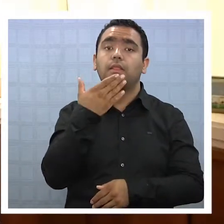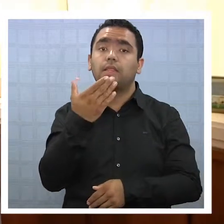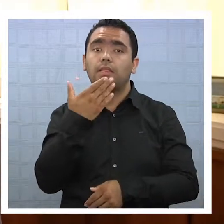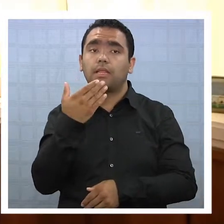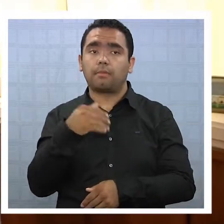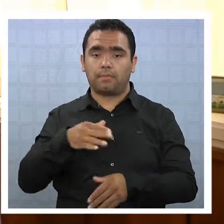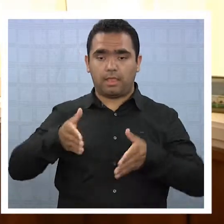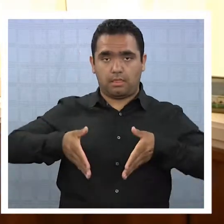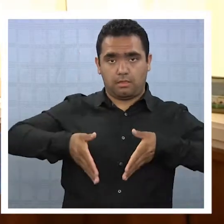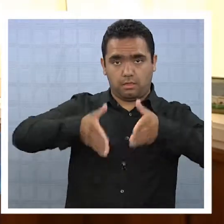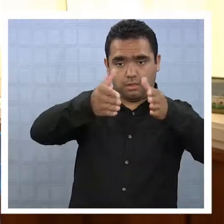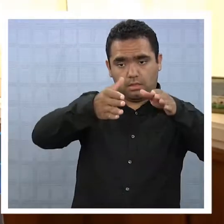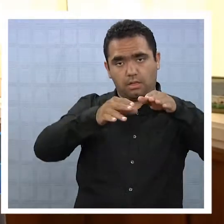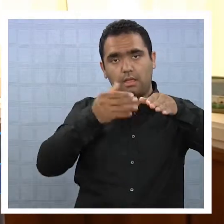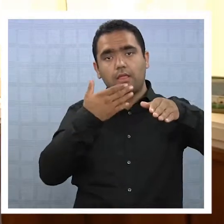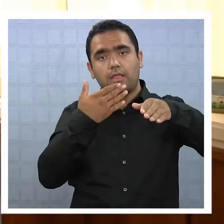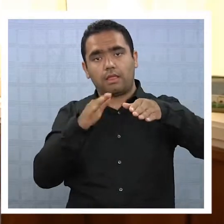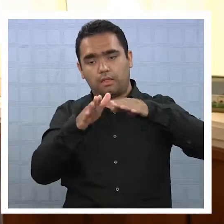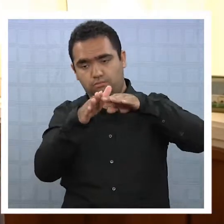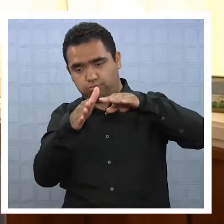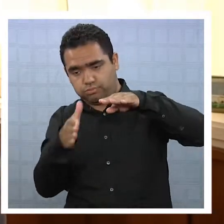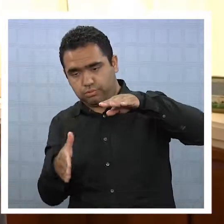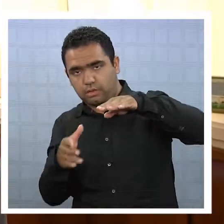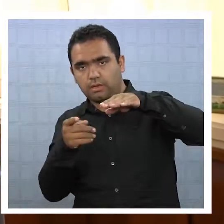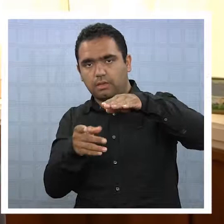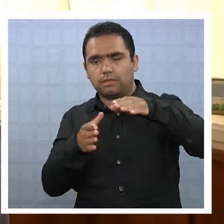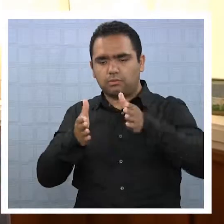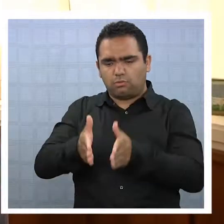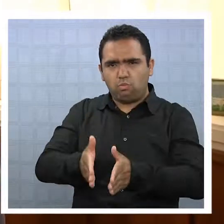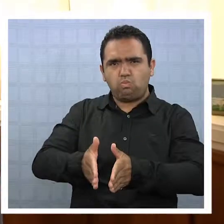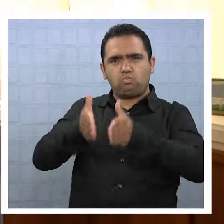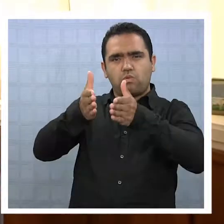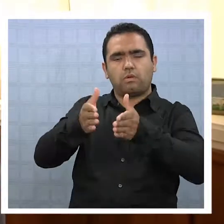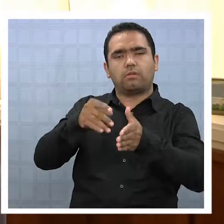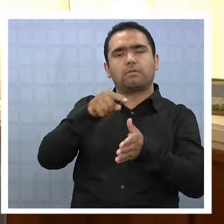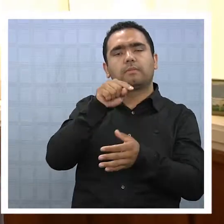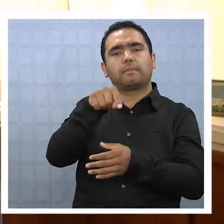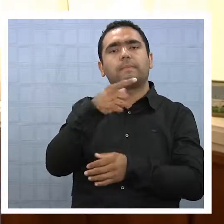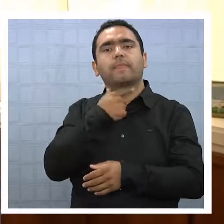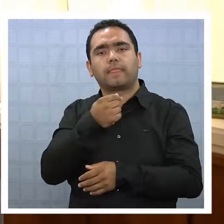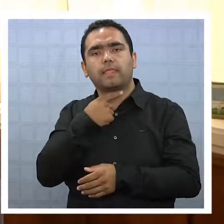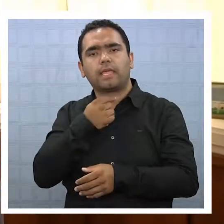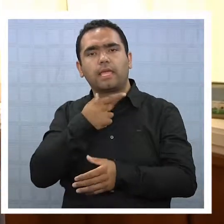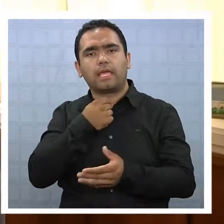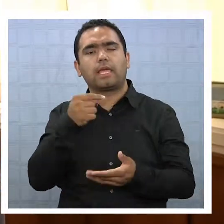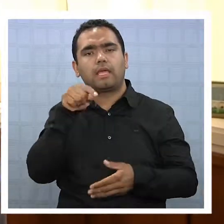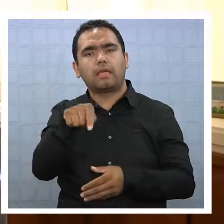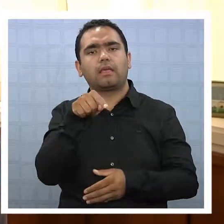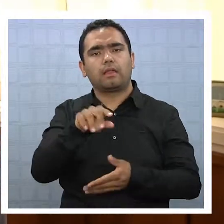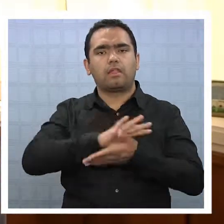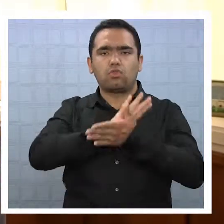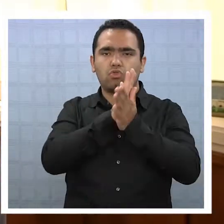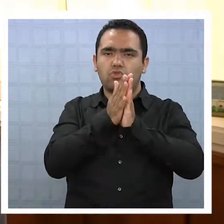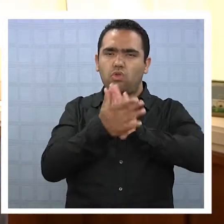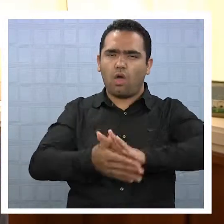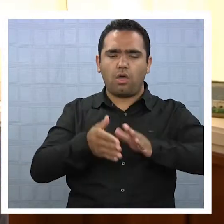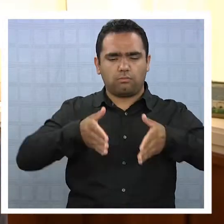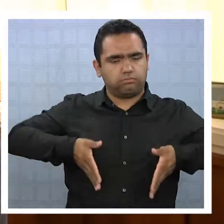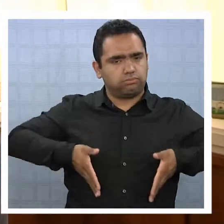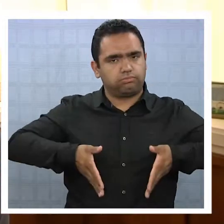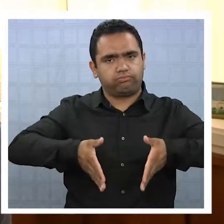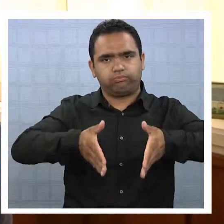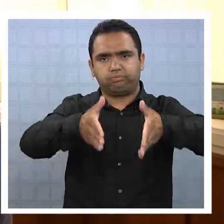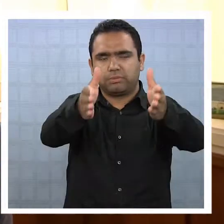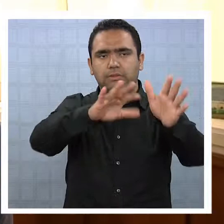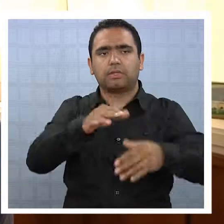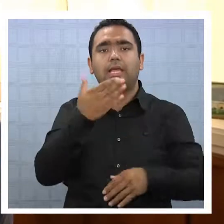con pernos de anclaje hacia el interior, eso es lo que se quiere colocar para prácticamente toda la ruta. Y estas